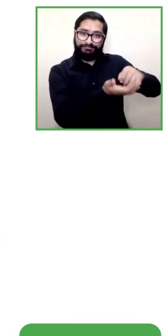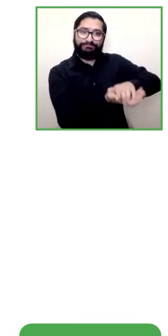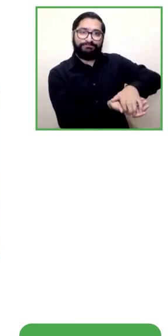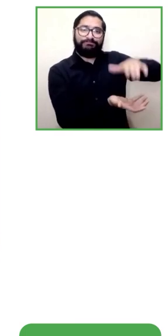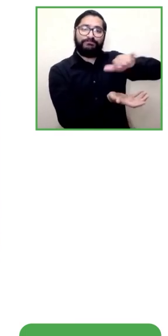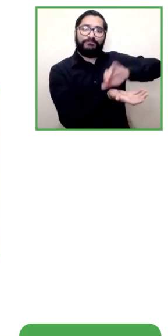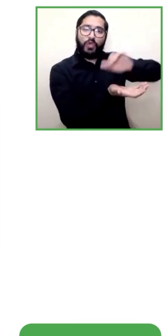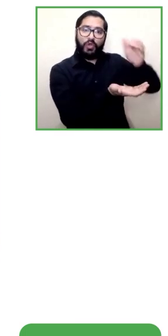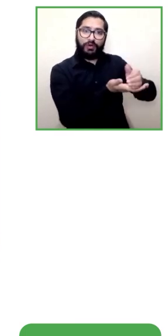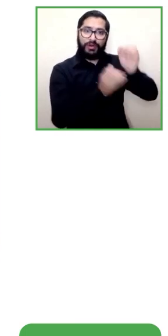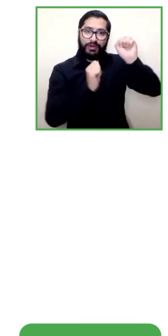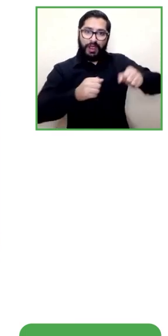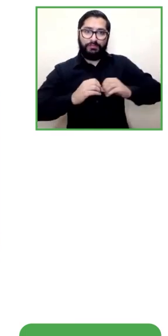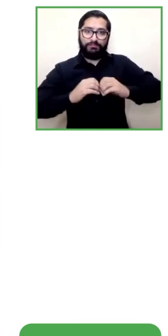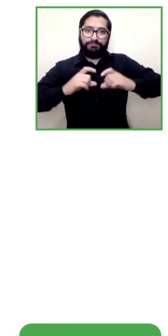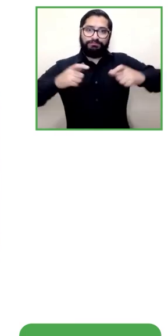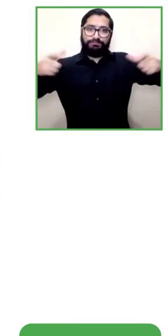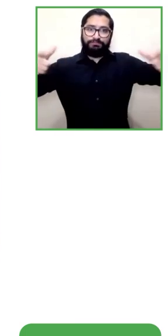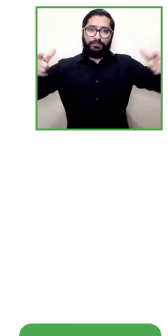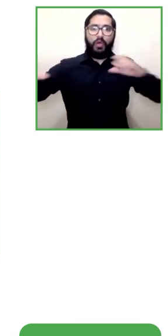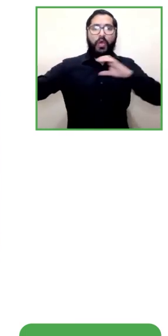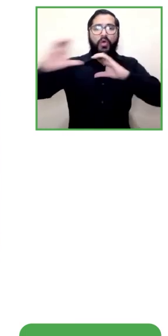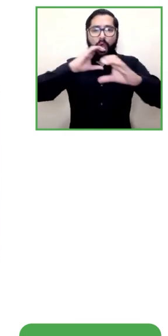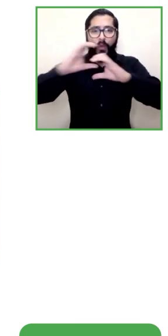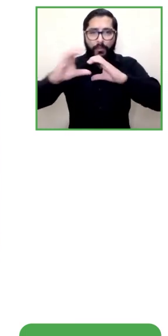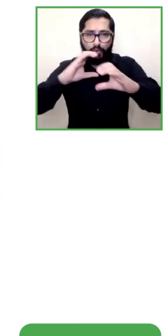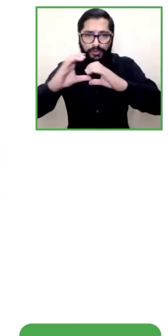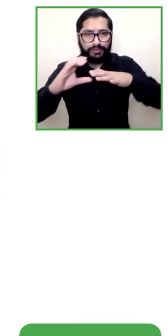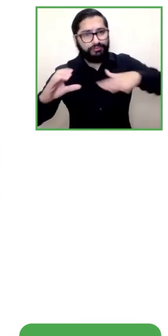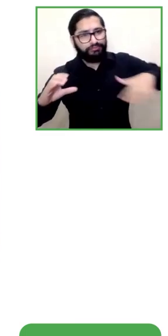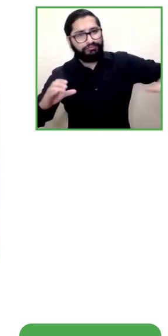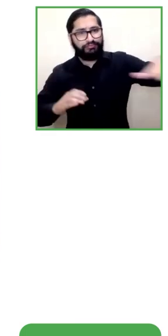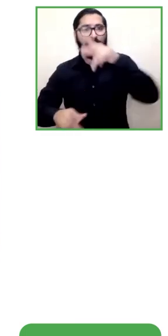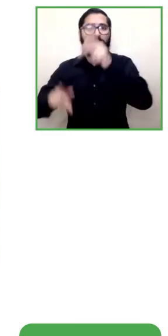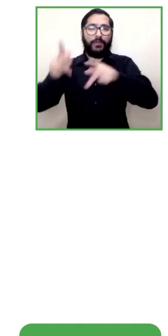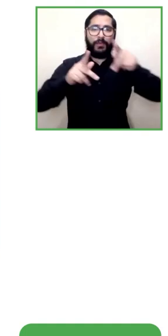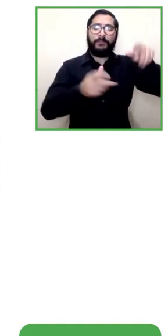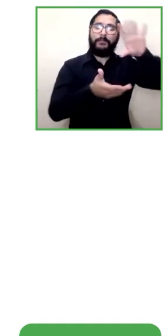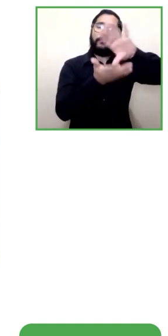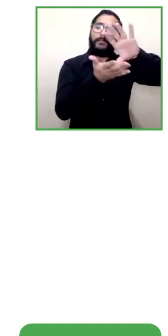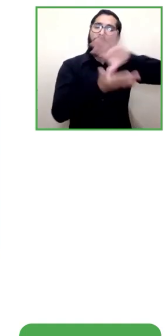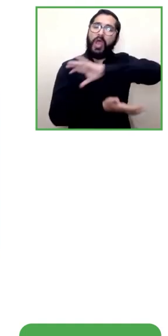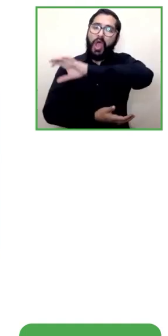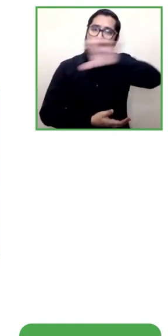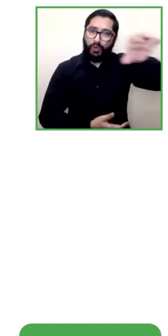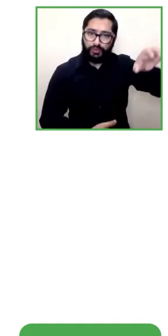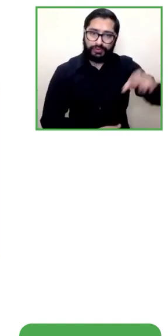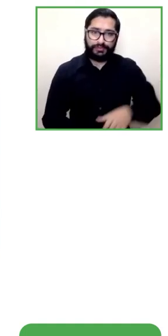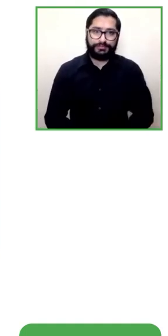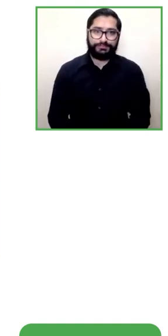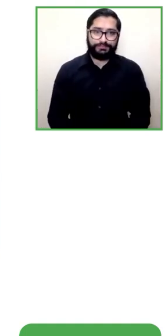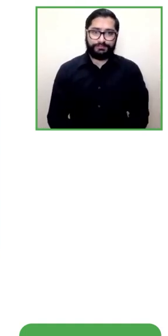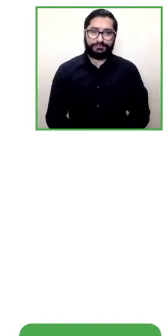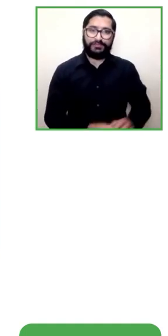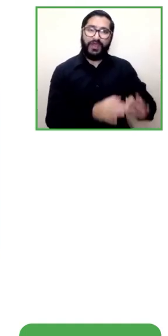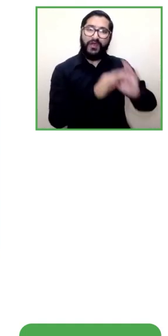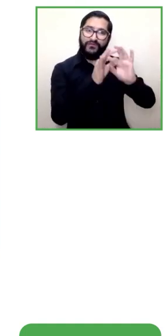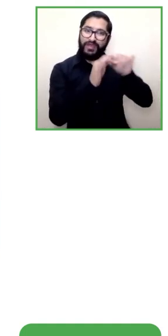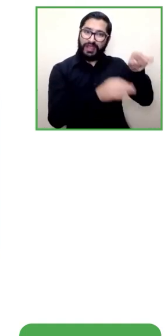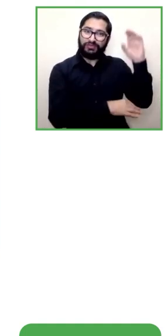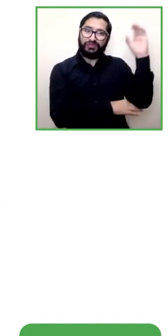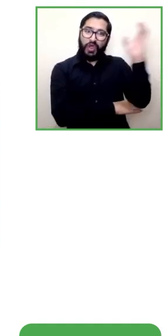sordas puedan usarlo centro de relevo efectivamente está en todo el territorio nacional estamos hablando más o menos de unos 800